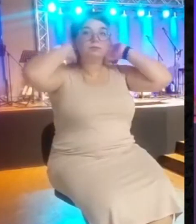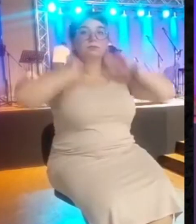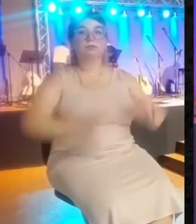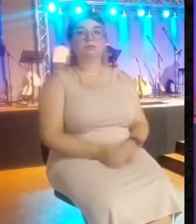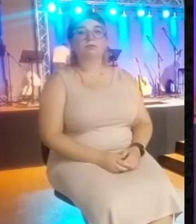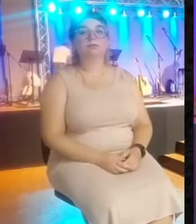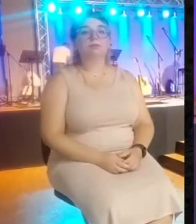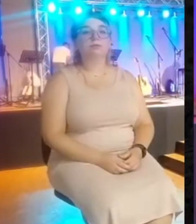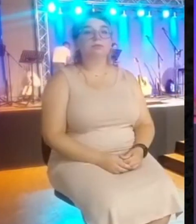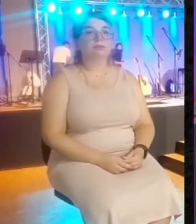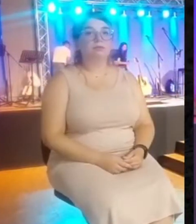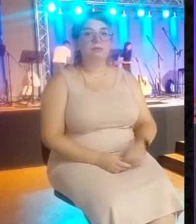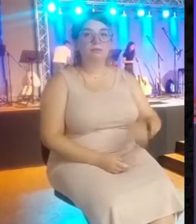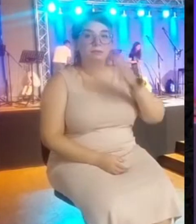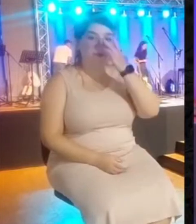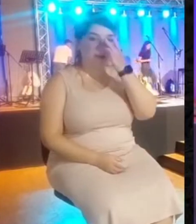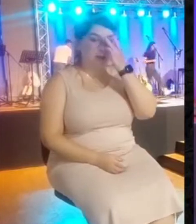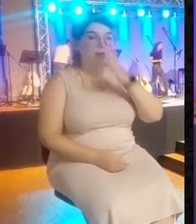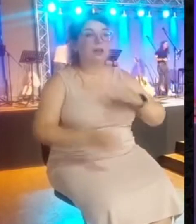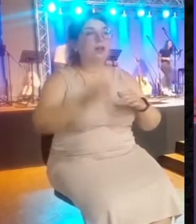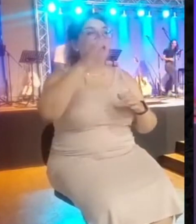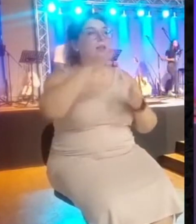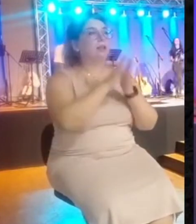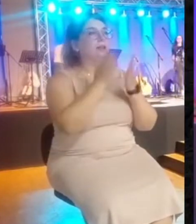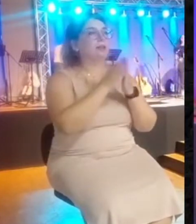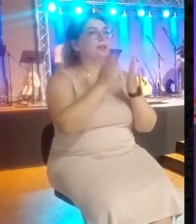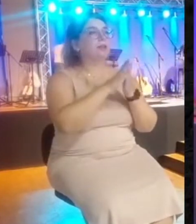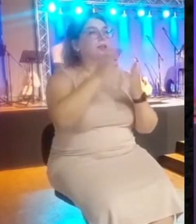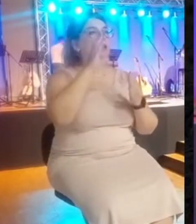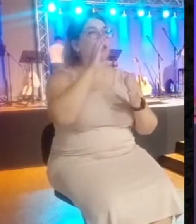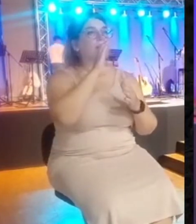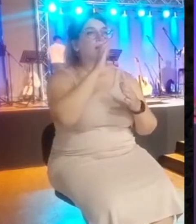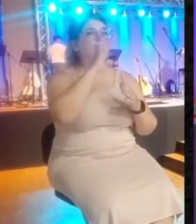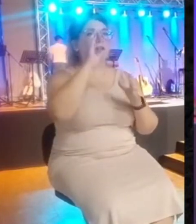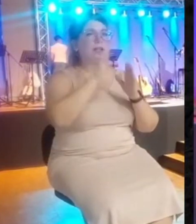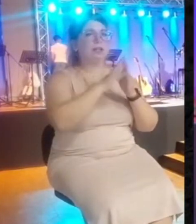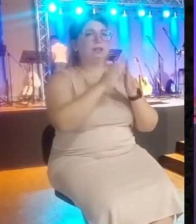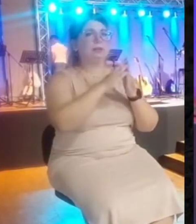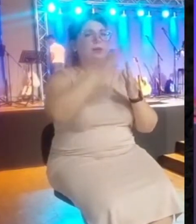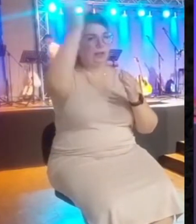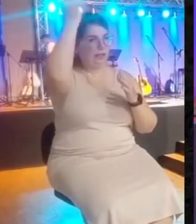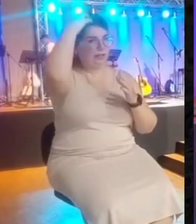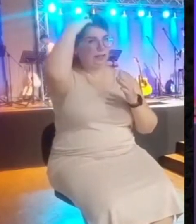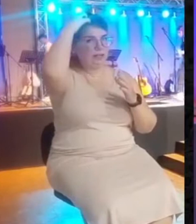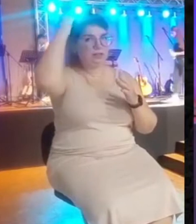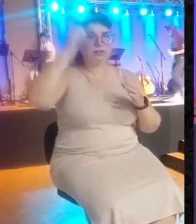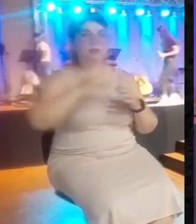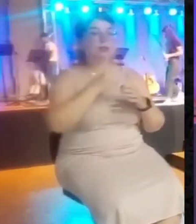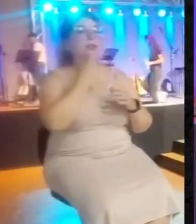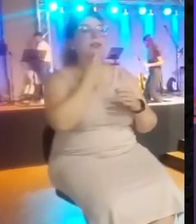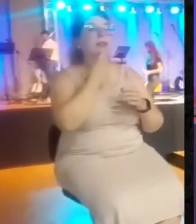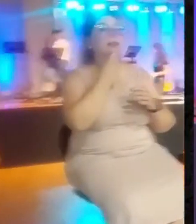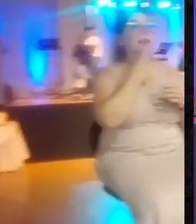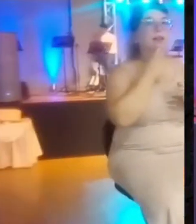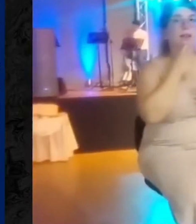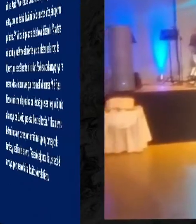tiempo de leer algunos pasajes más, hasta donde Dios nos dirija. Dice así, Elías predice